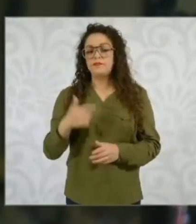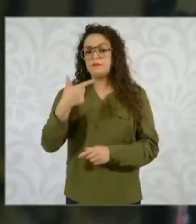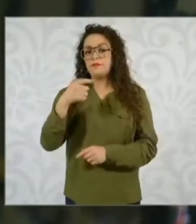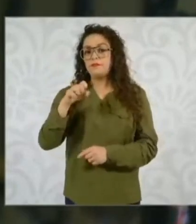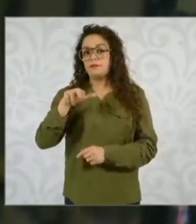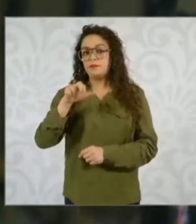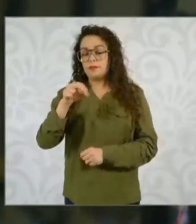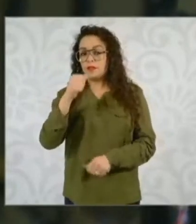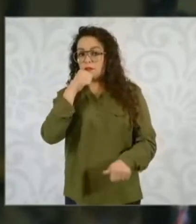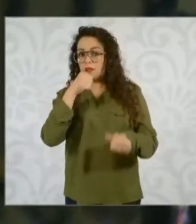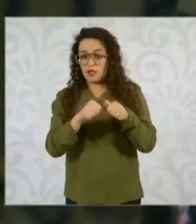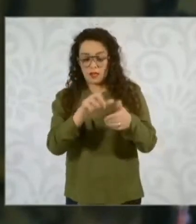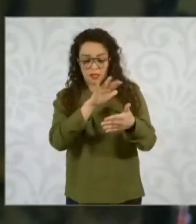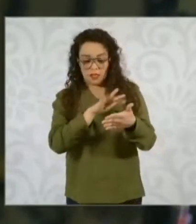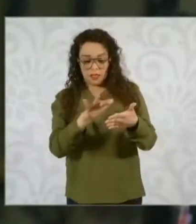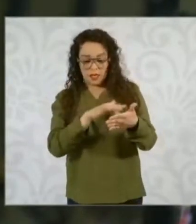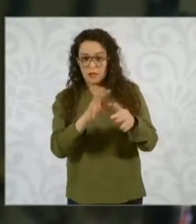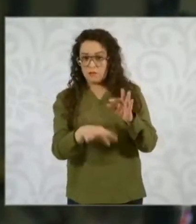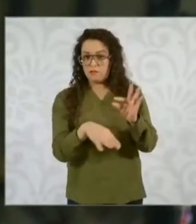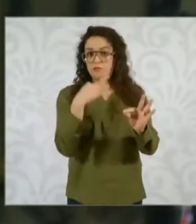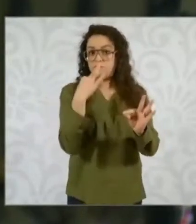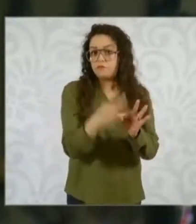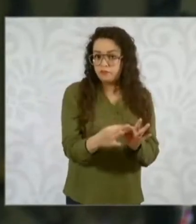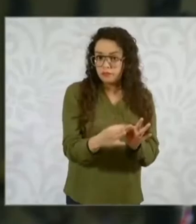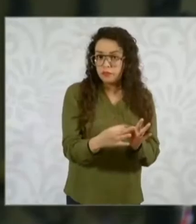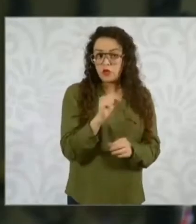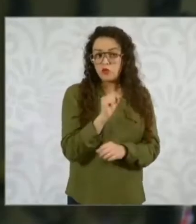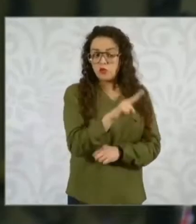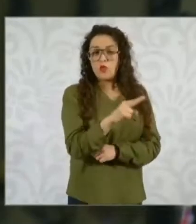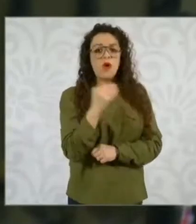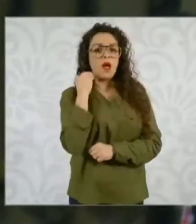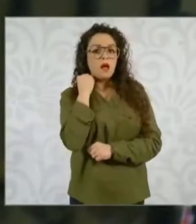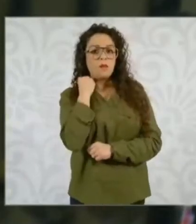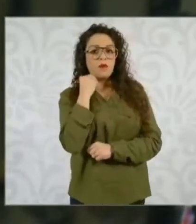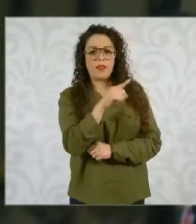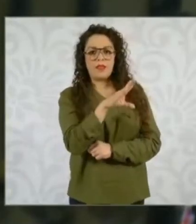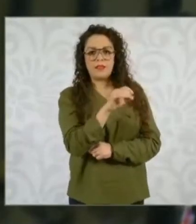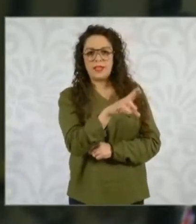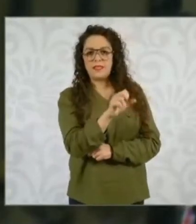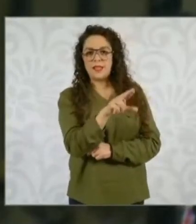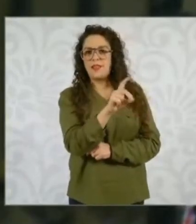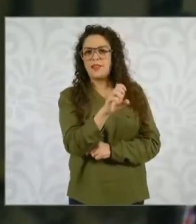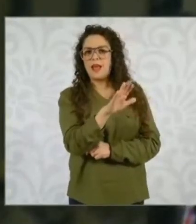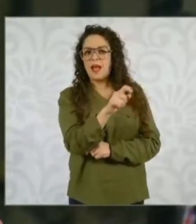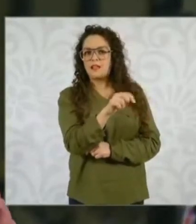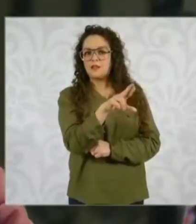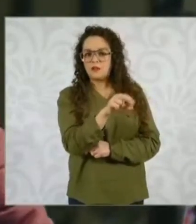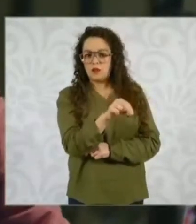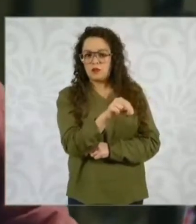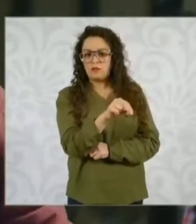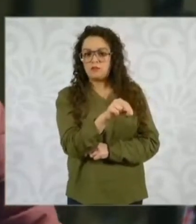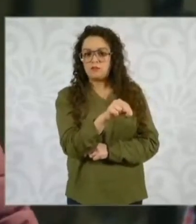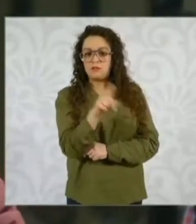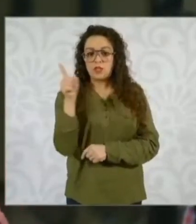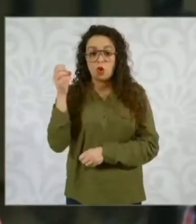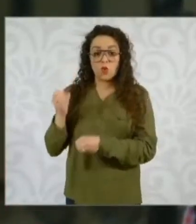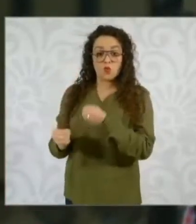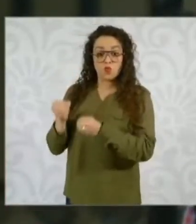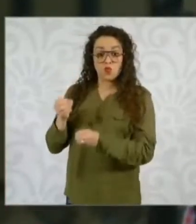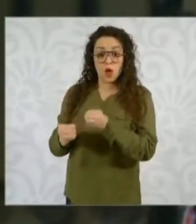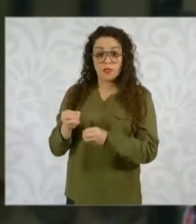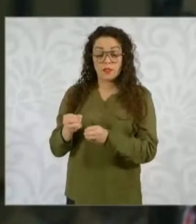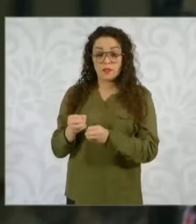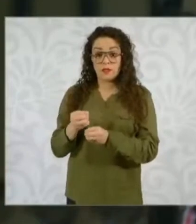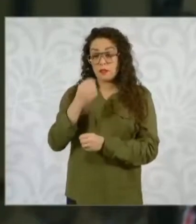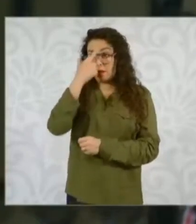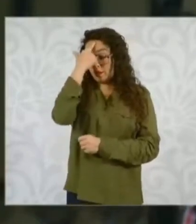García Luna, en unas breves palabras de su abogado César de Castro, pues la verdad es que el rostro del juez Brian Cogan se